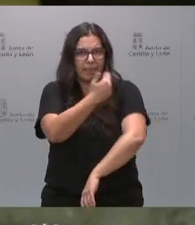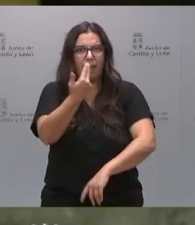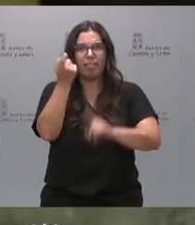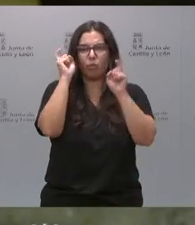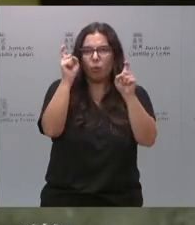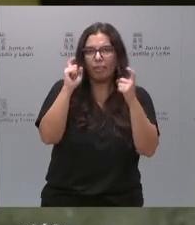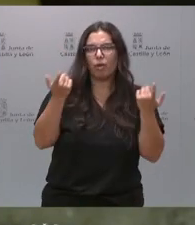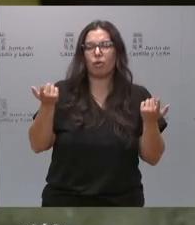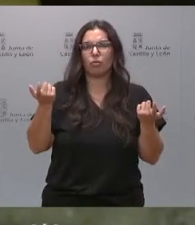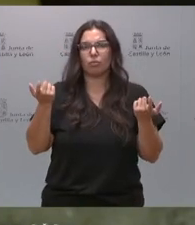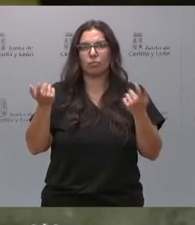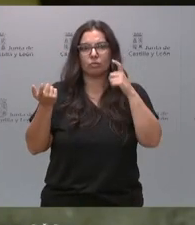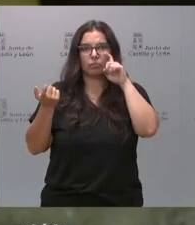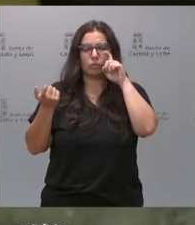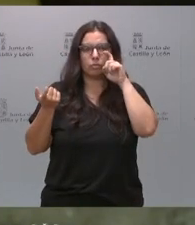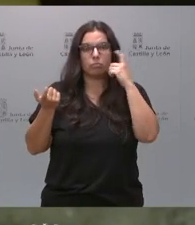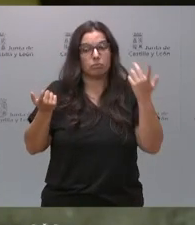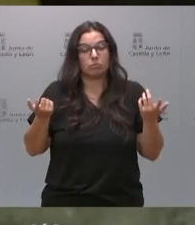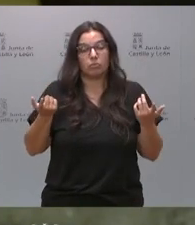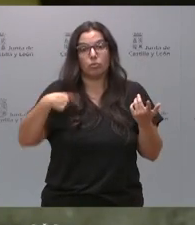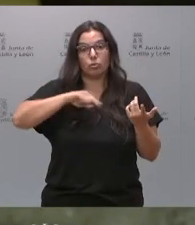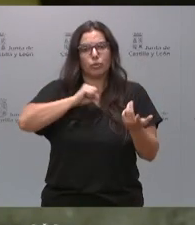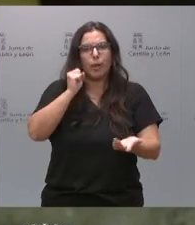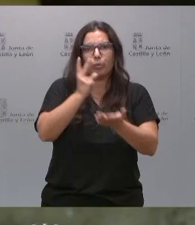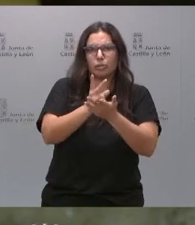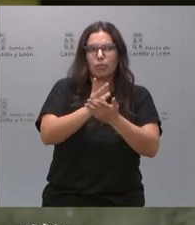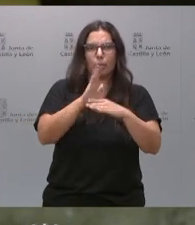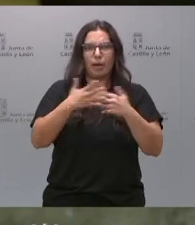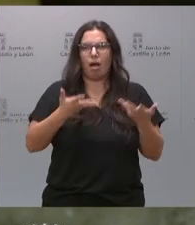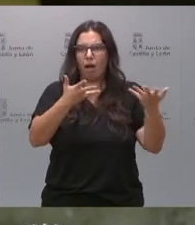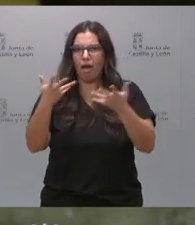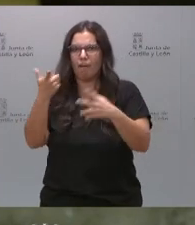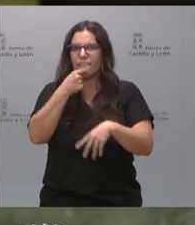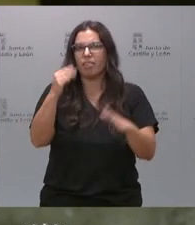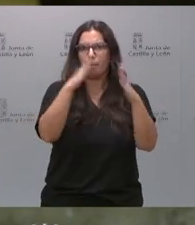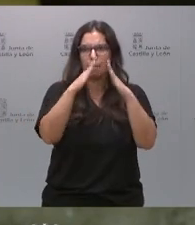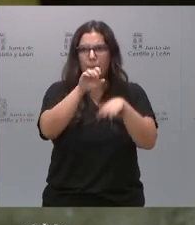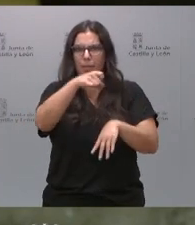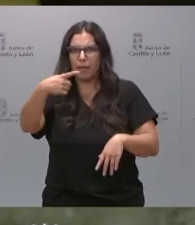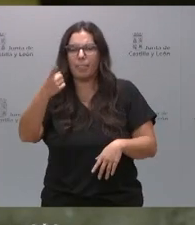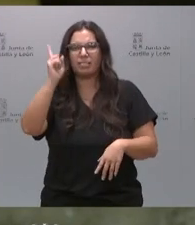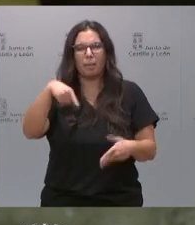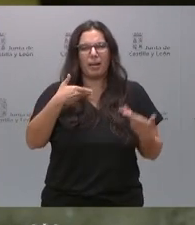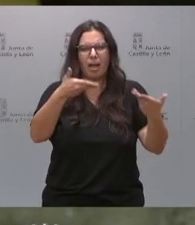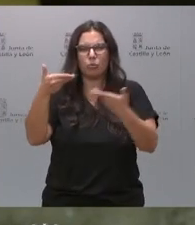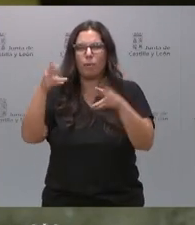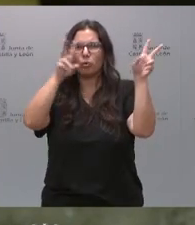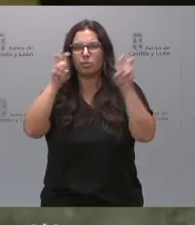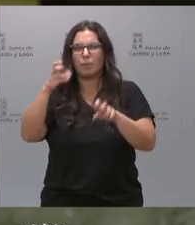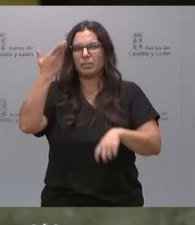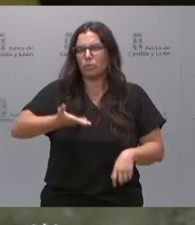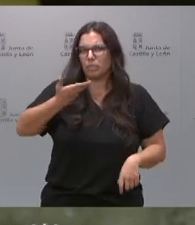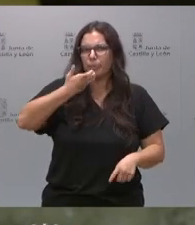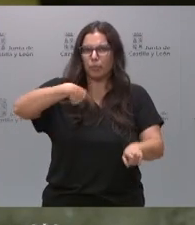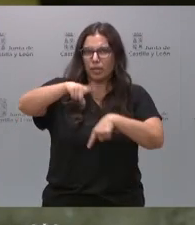educación cómo estamos apostando por la vivienda cómo estamos ayudando en temas tan importantes como el transporte